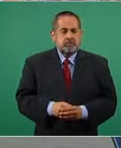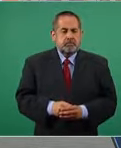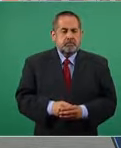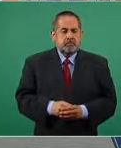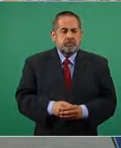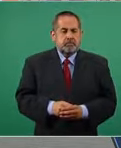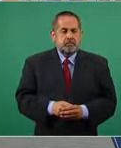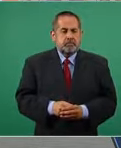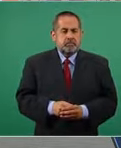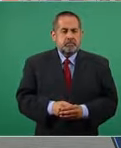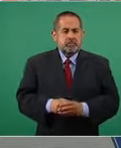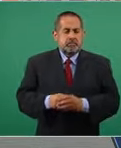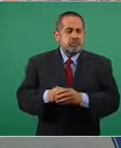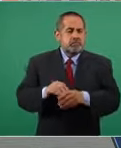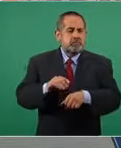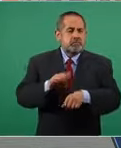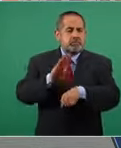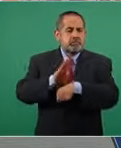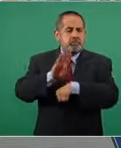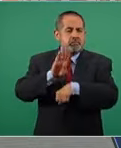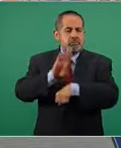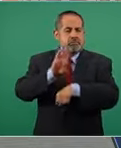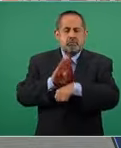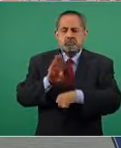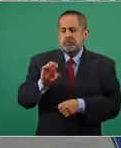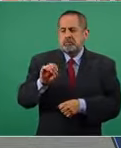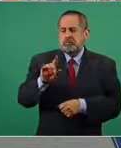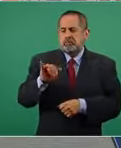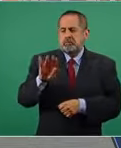Bolivia 10 mil